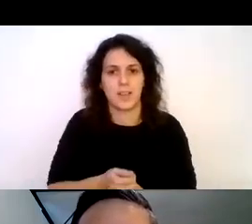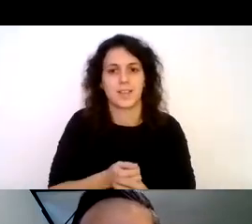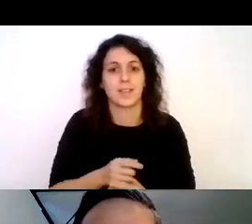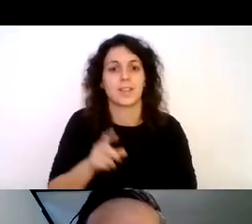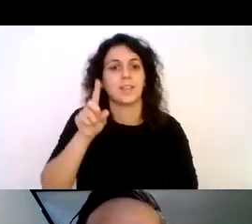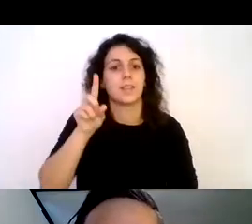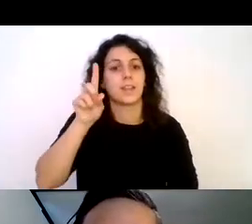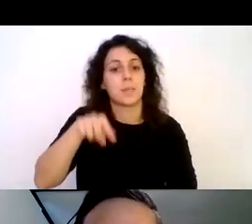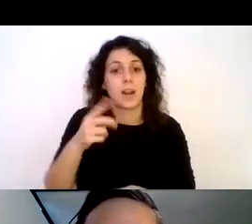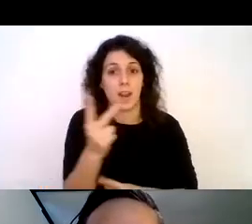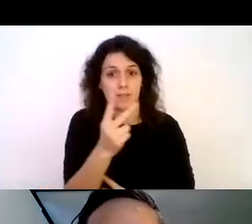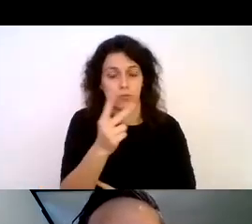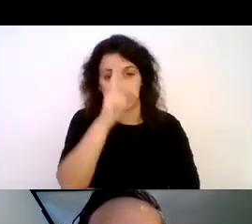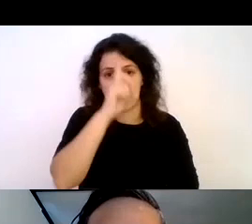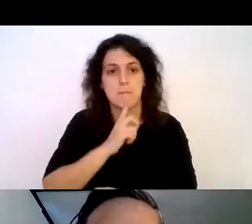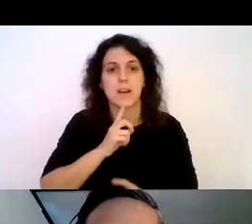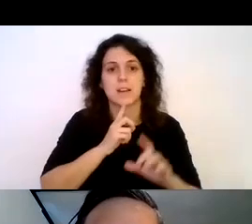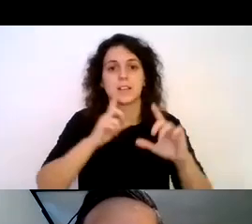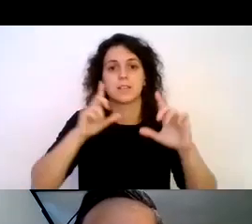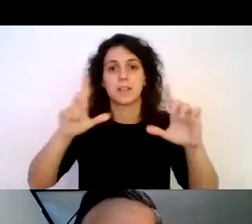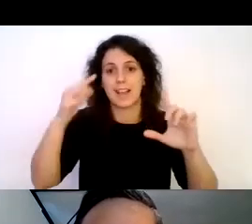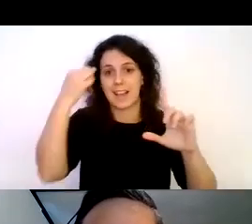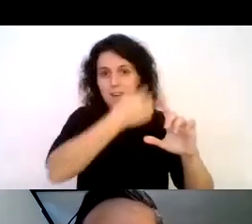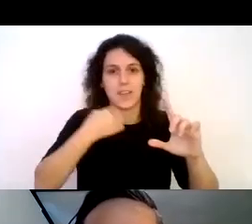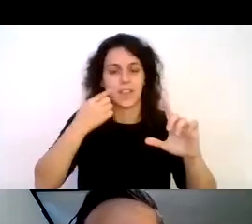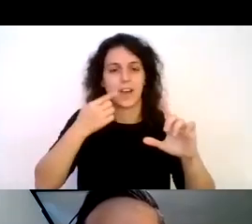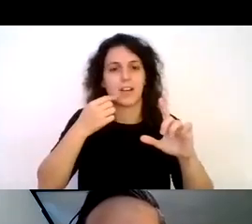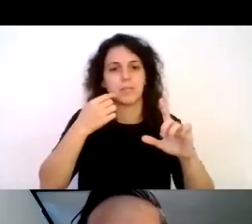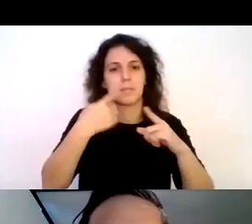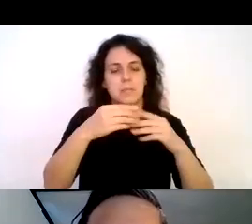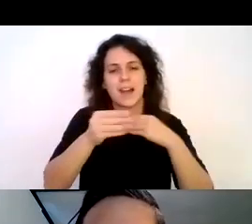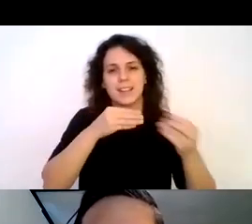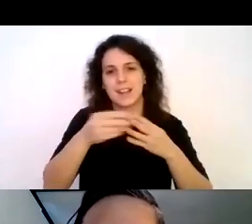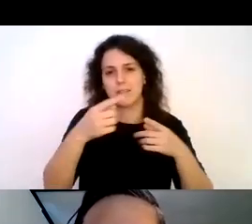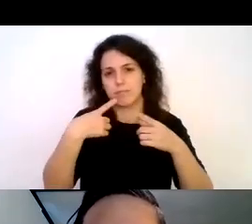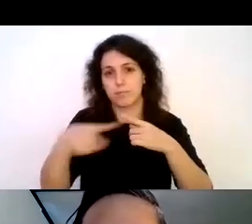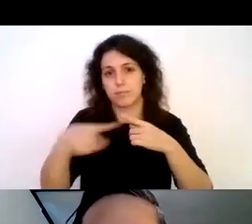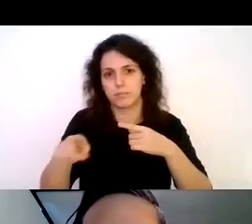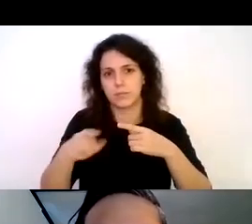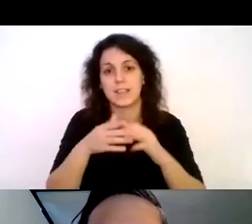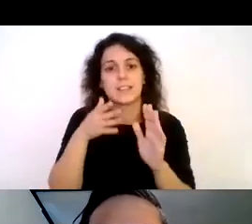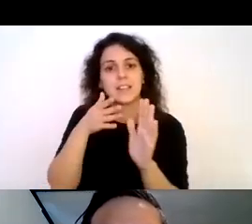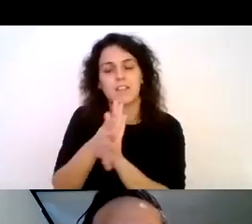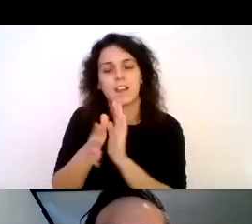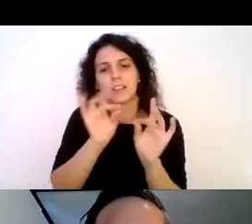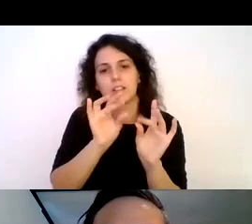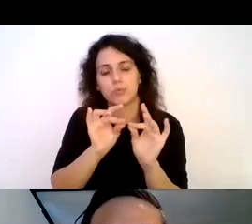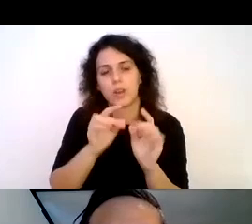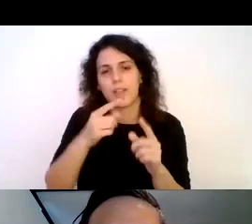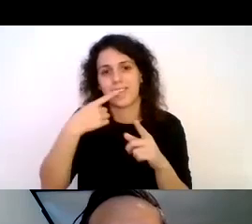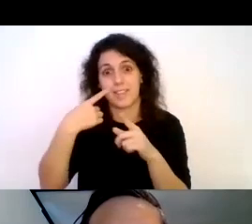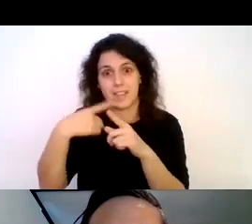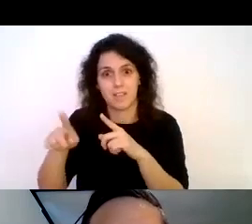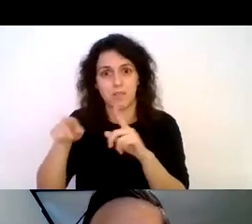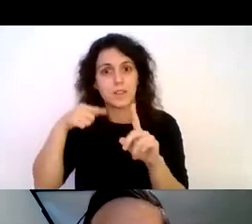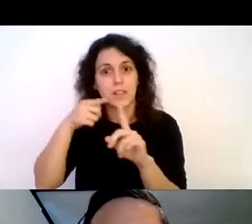ambas tienen en la cabeza un material distinto ya el cual tiene diferente textura para resaltar